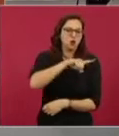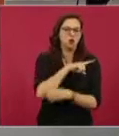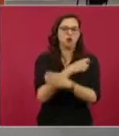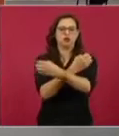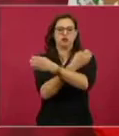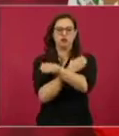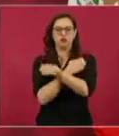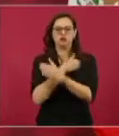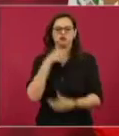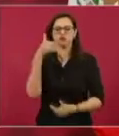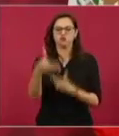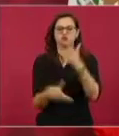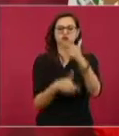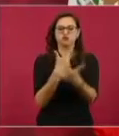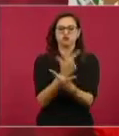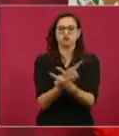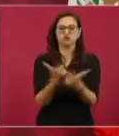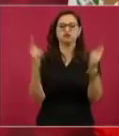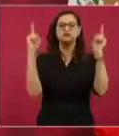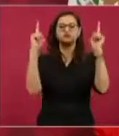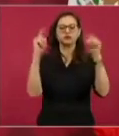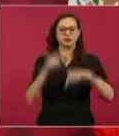prosperidad y libertad.